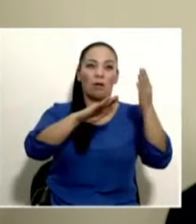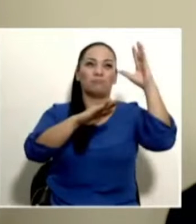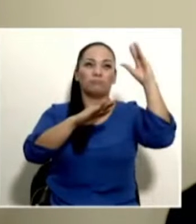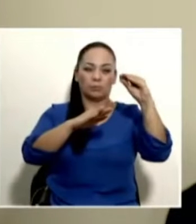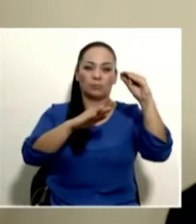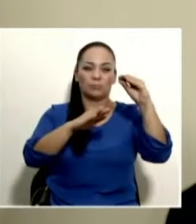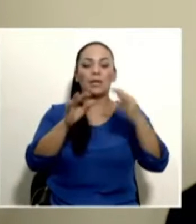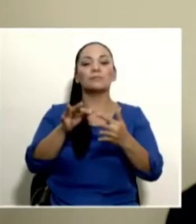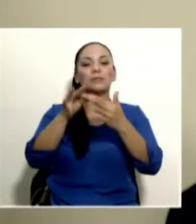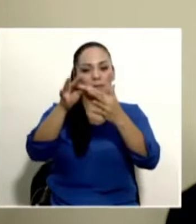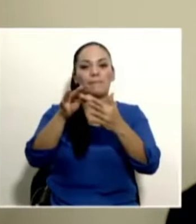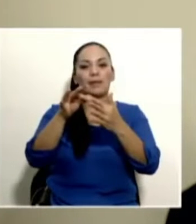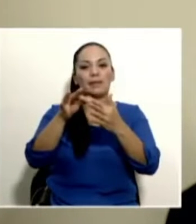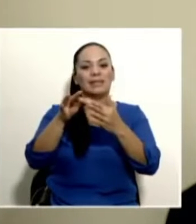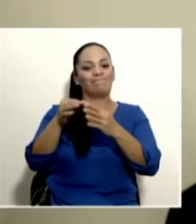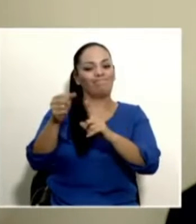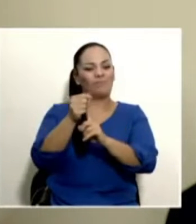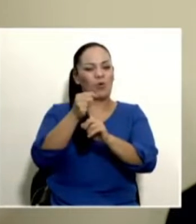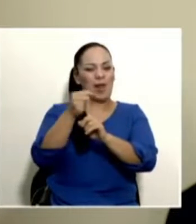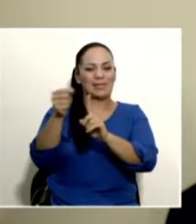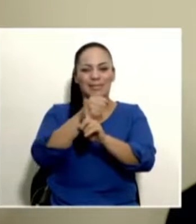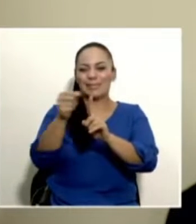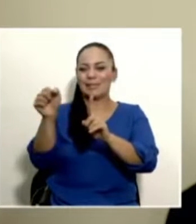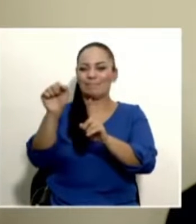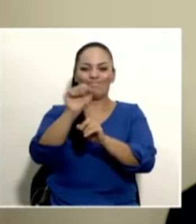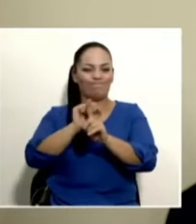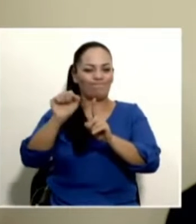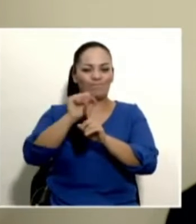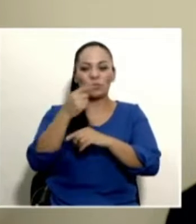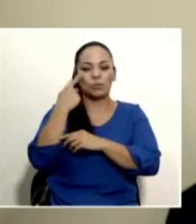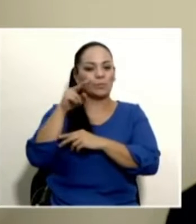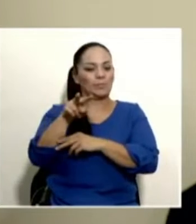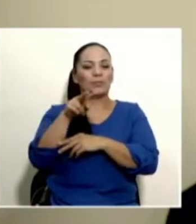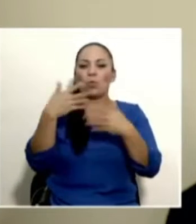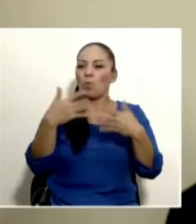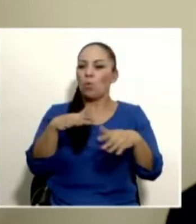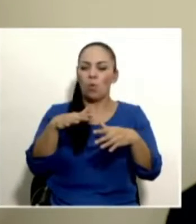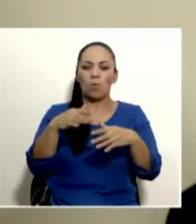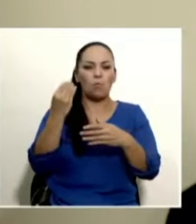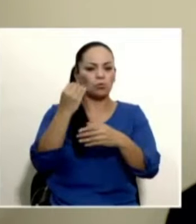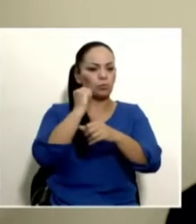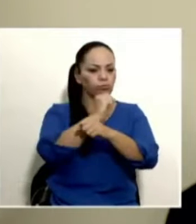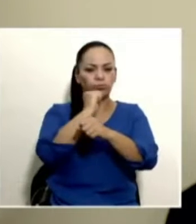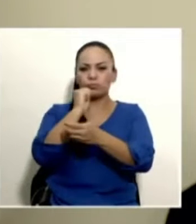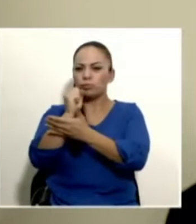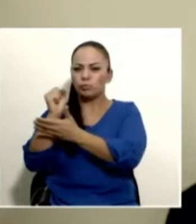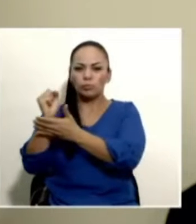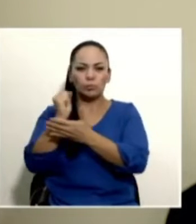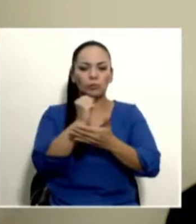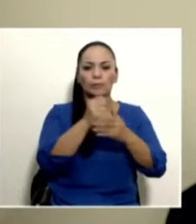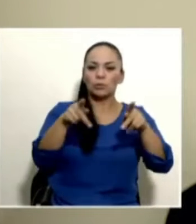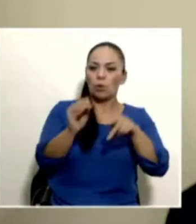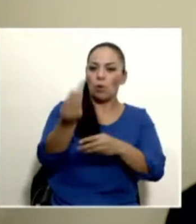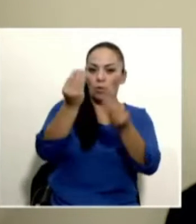cuando se trata de violencia. Hemos visto demasiados asesinatos de gente joven, algunos por